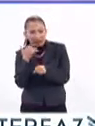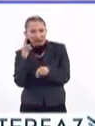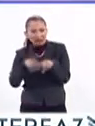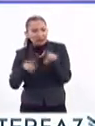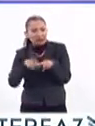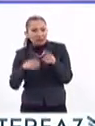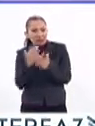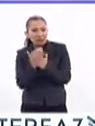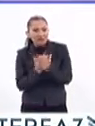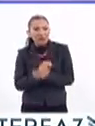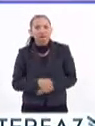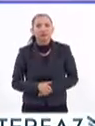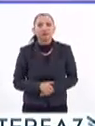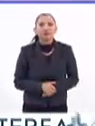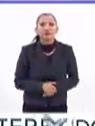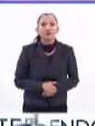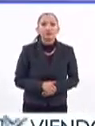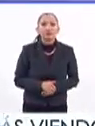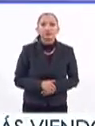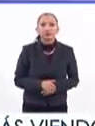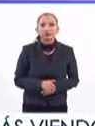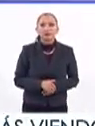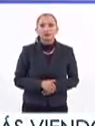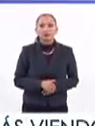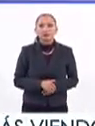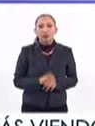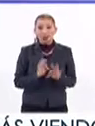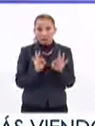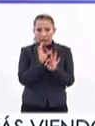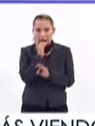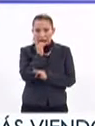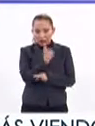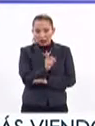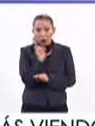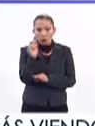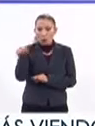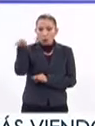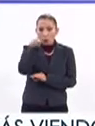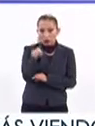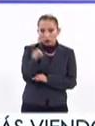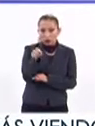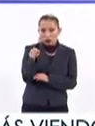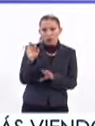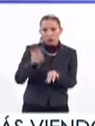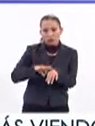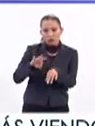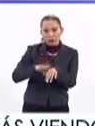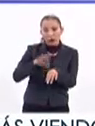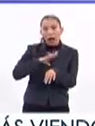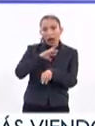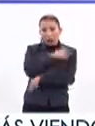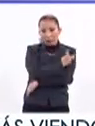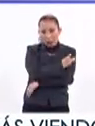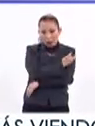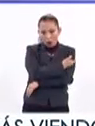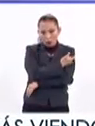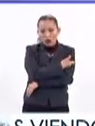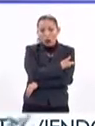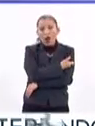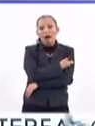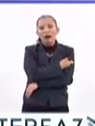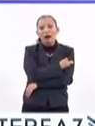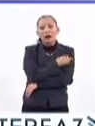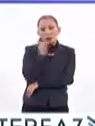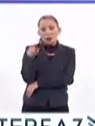tratando de minimizar? Sí, es importante mencionar que en el mercado ya hay vacunas. De hecho,